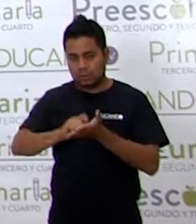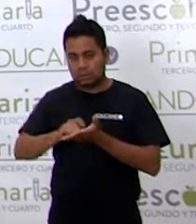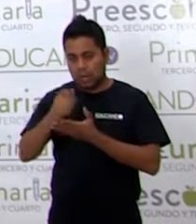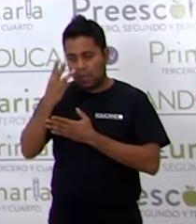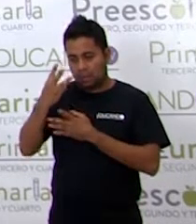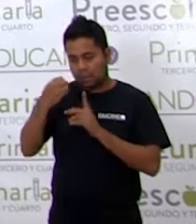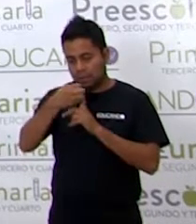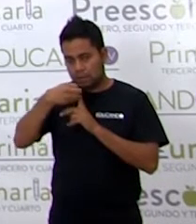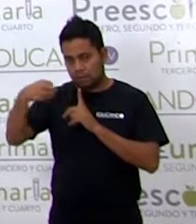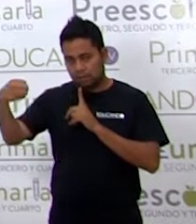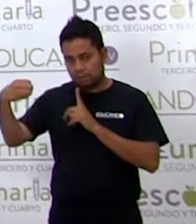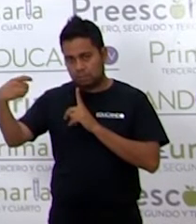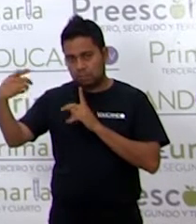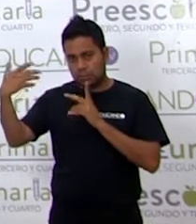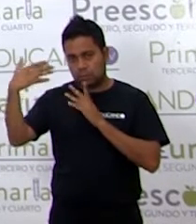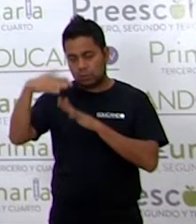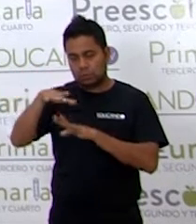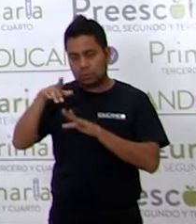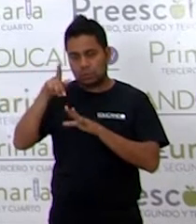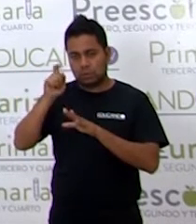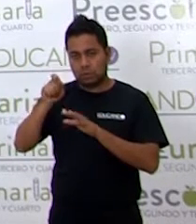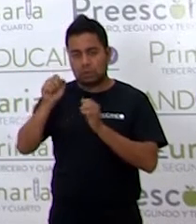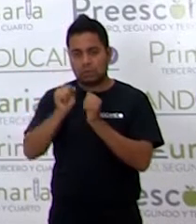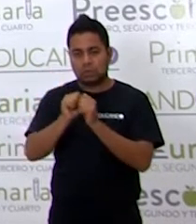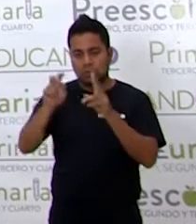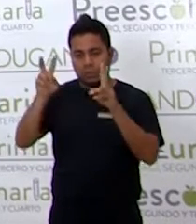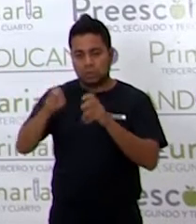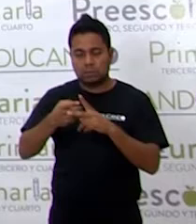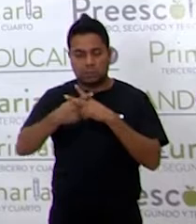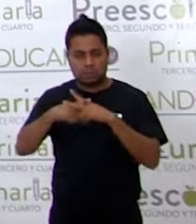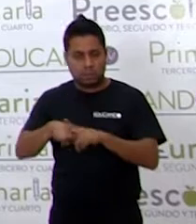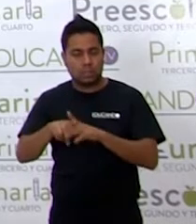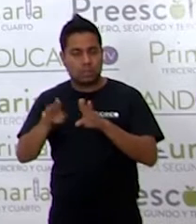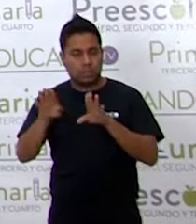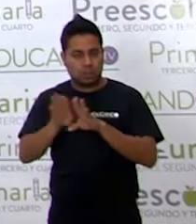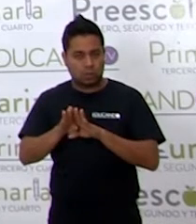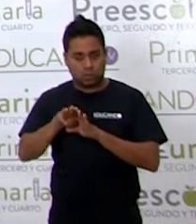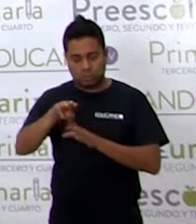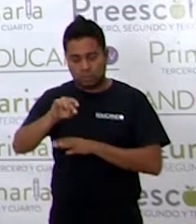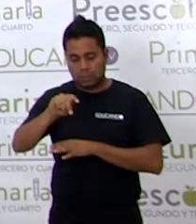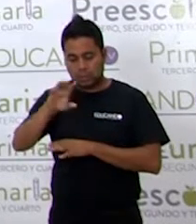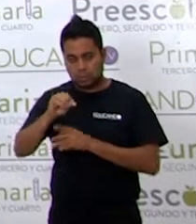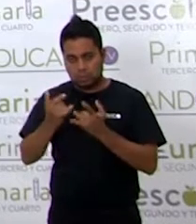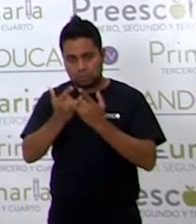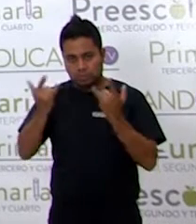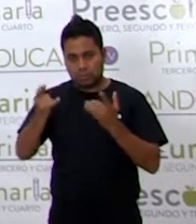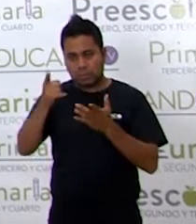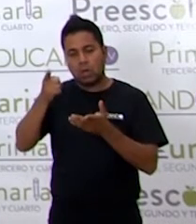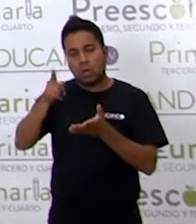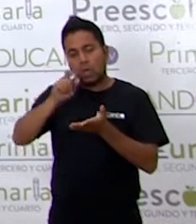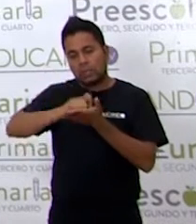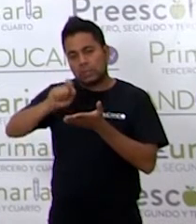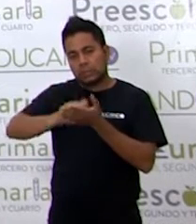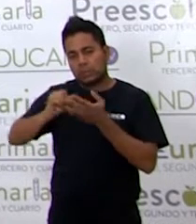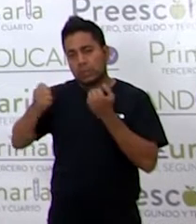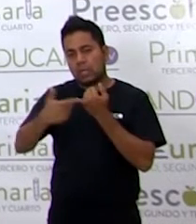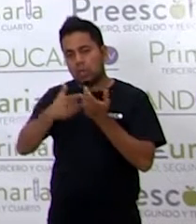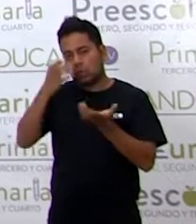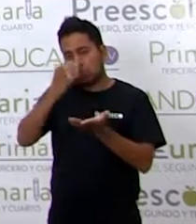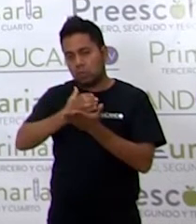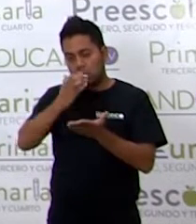tienen que ver con el inicio de nuestro mito. Escribe tú también algunos en tu libreta.